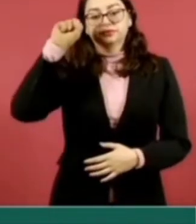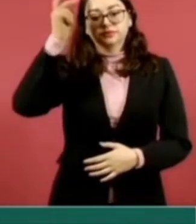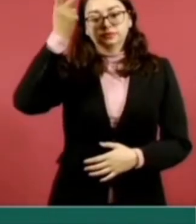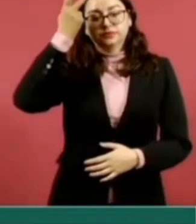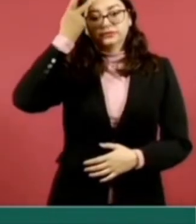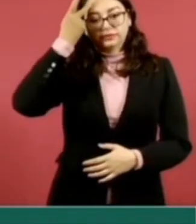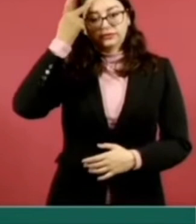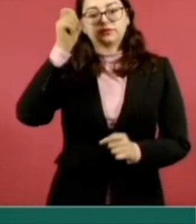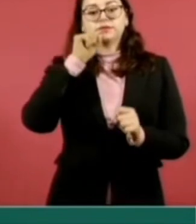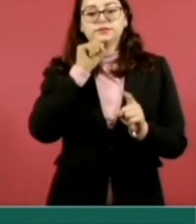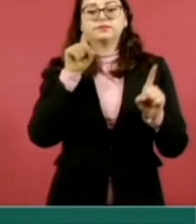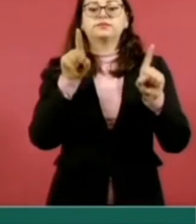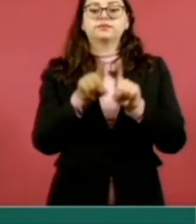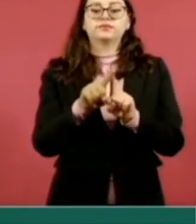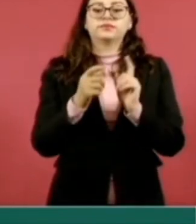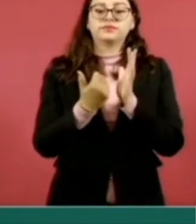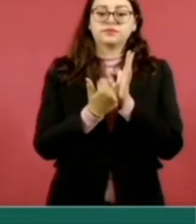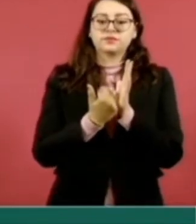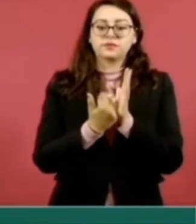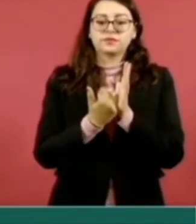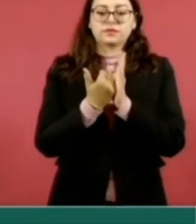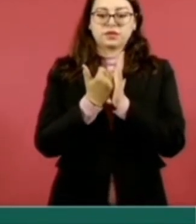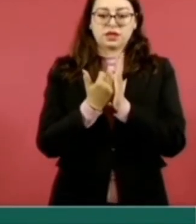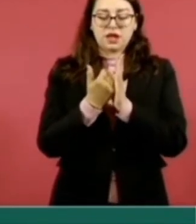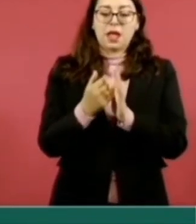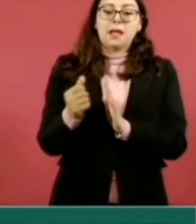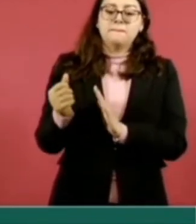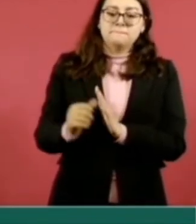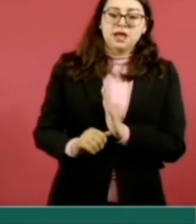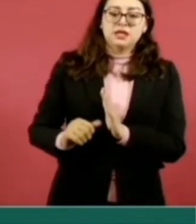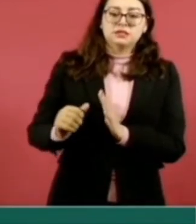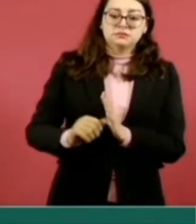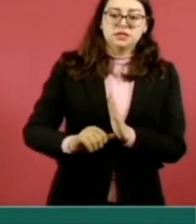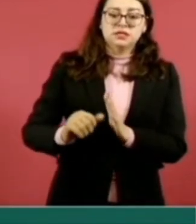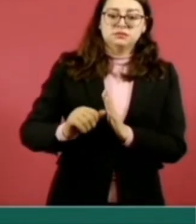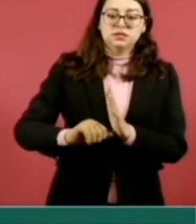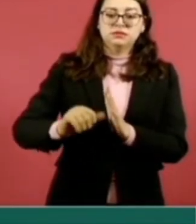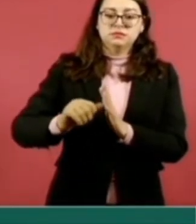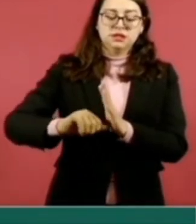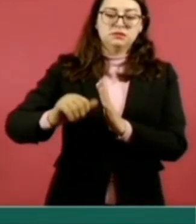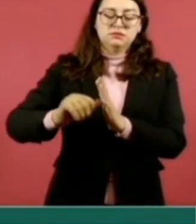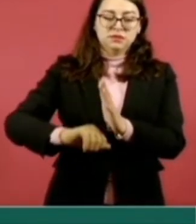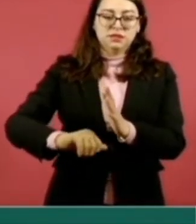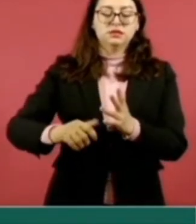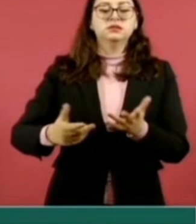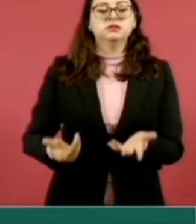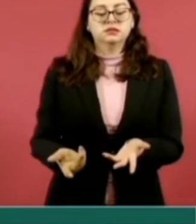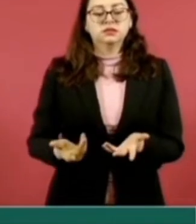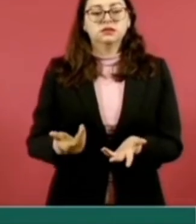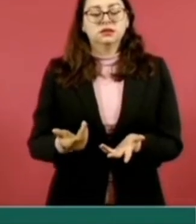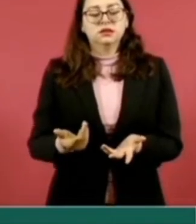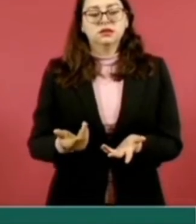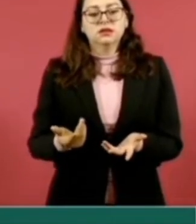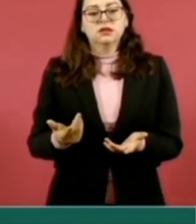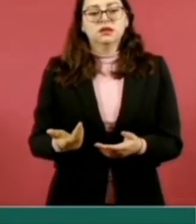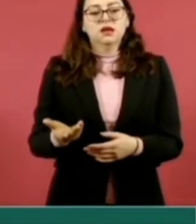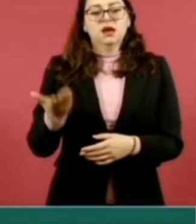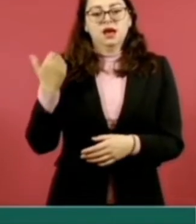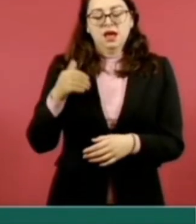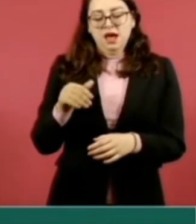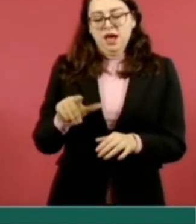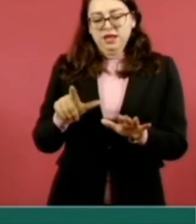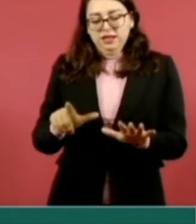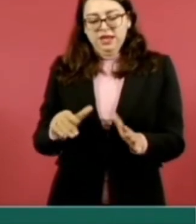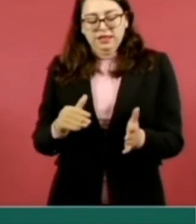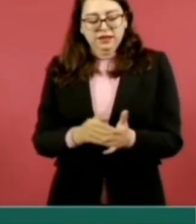un incremento en su productividad mensual en el número de consultas de especialidad que se realizan, que pasó de 7 mil